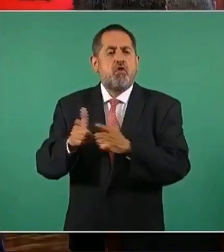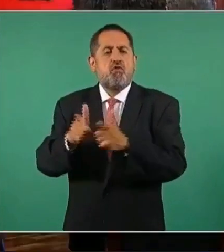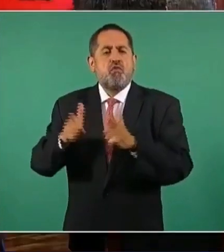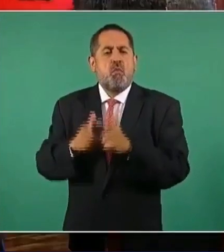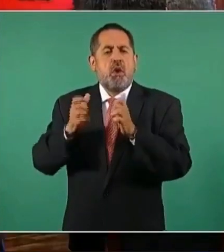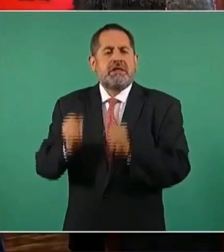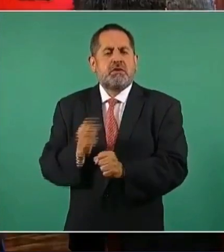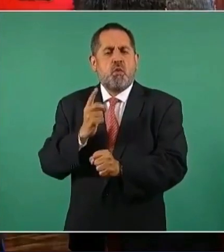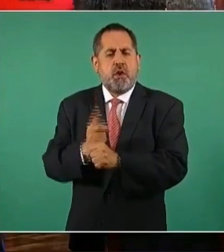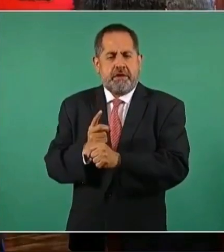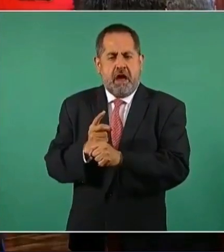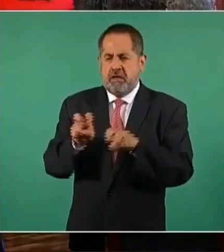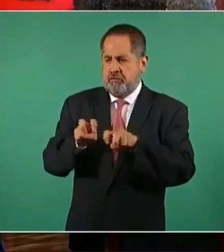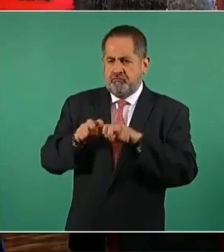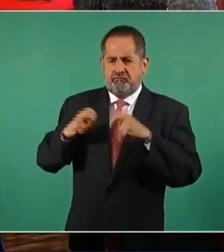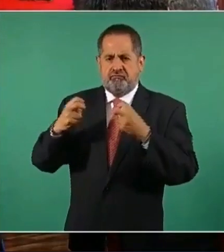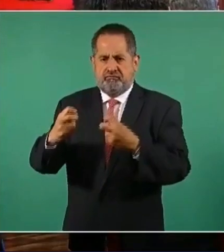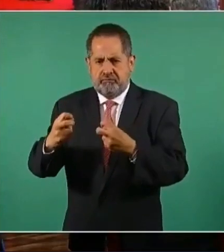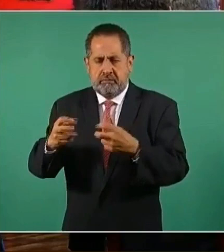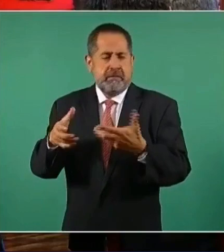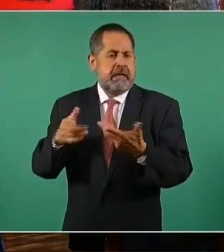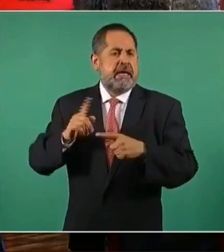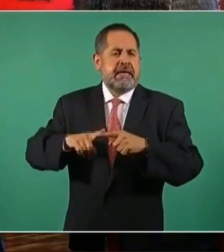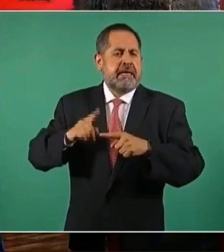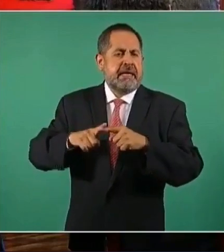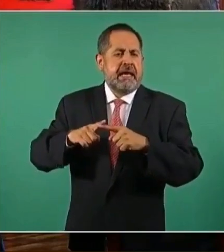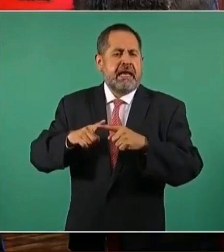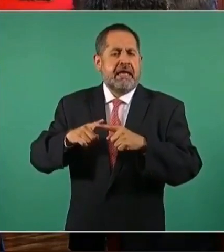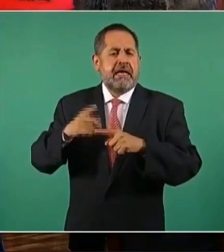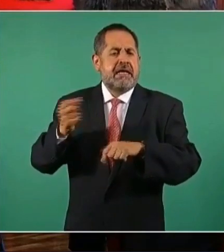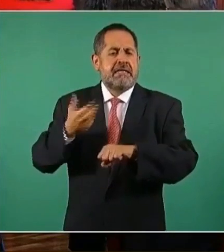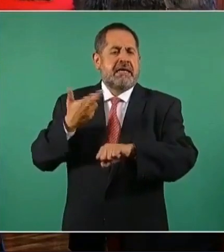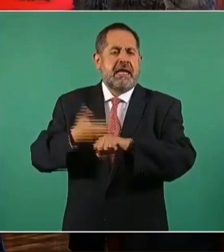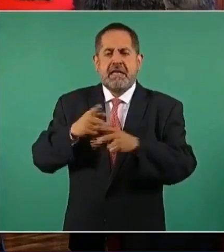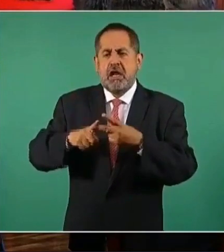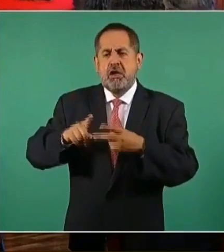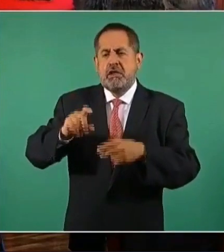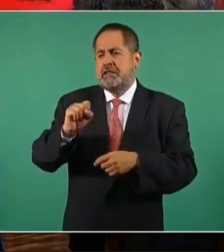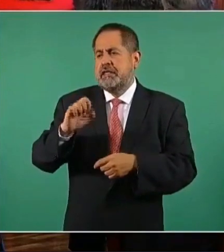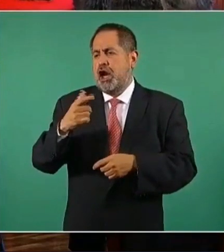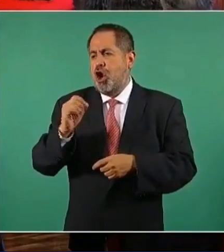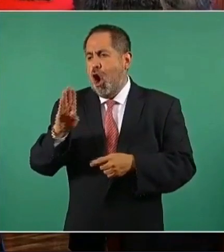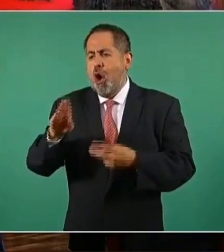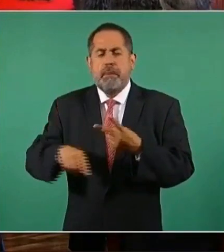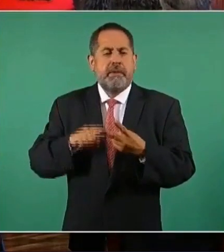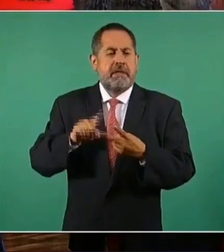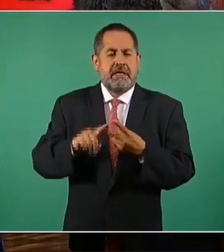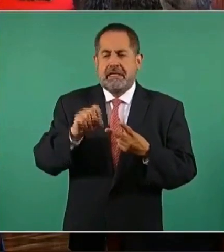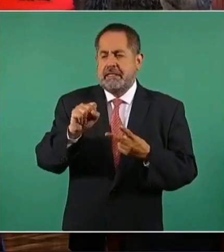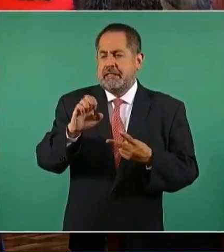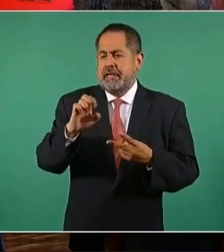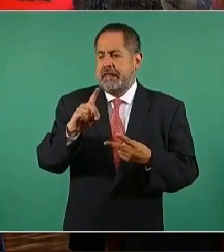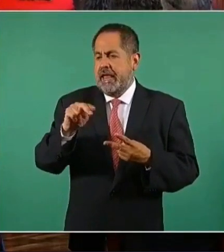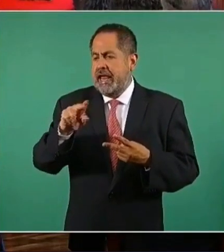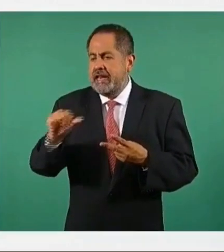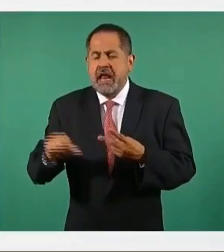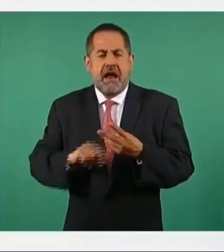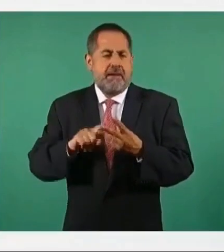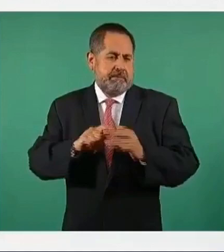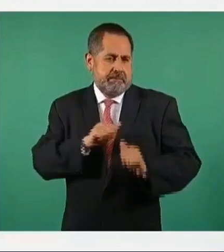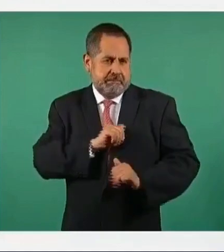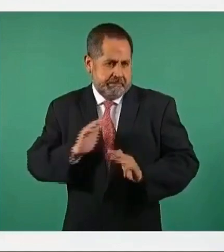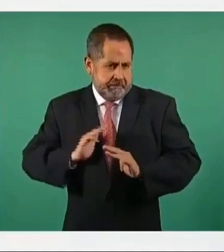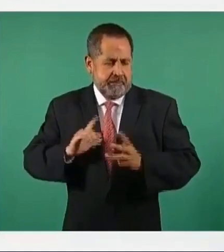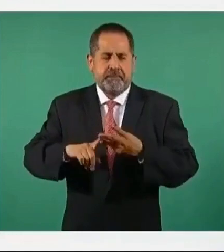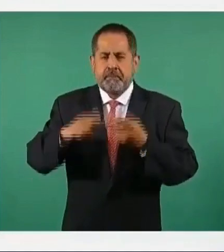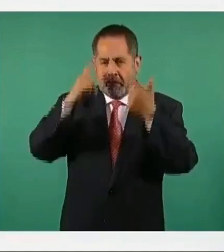integrado por las Secretarías de Gobernación, la Secretaría de la Defensa, la Secretaría de Marina